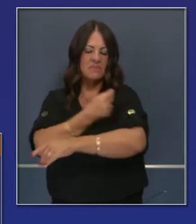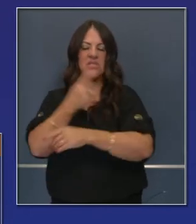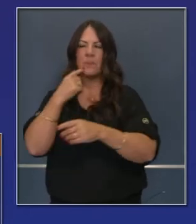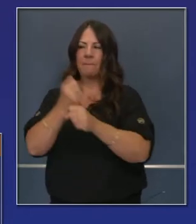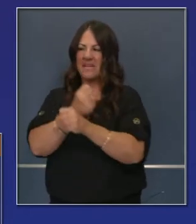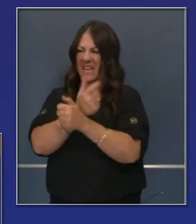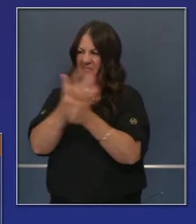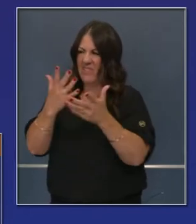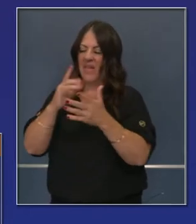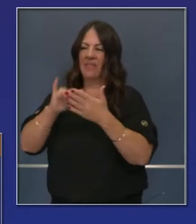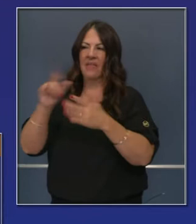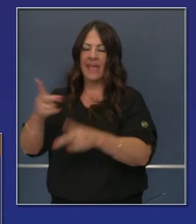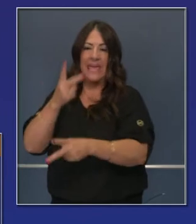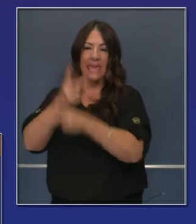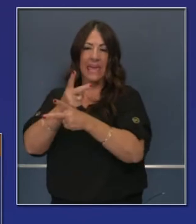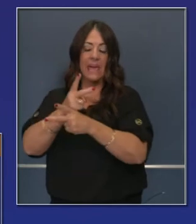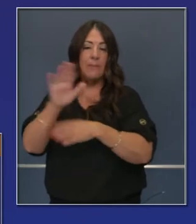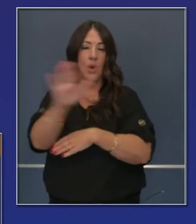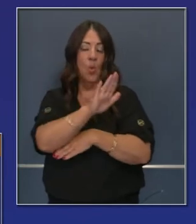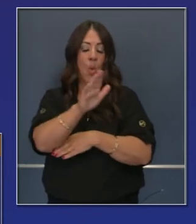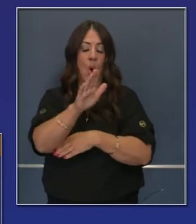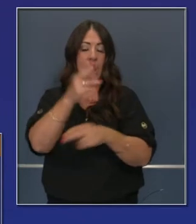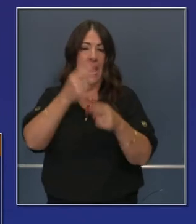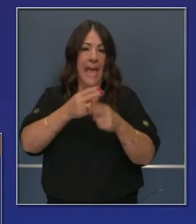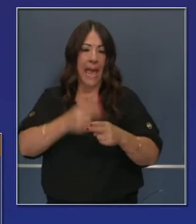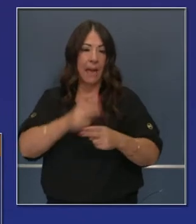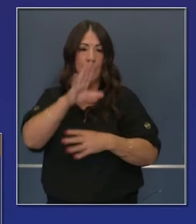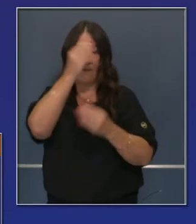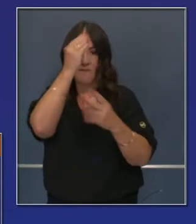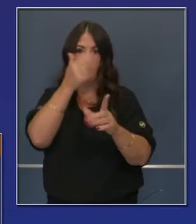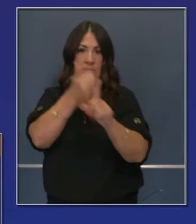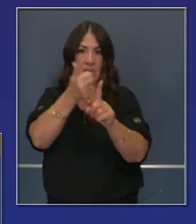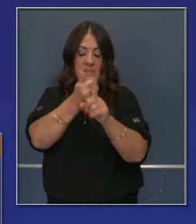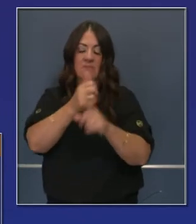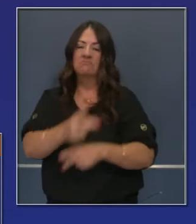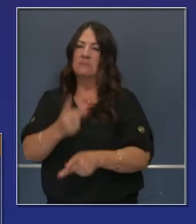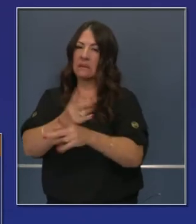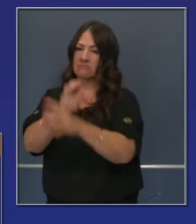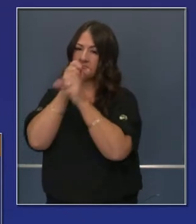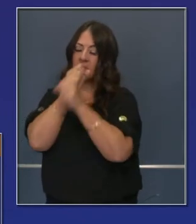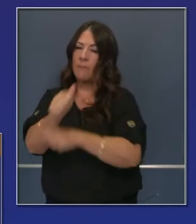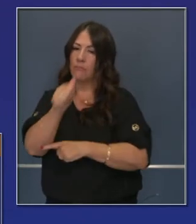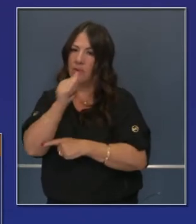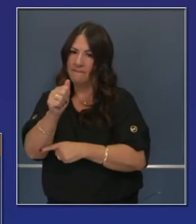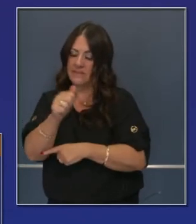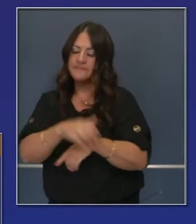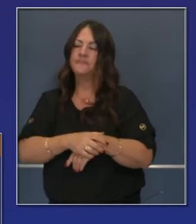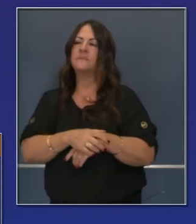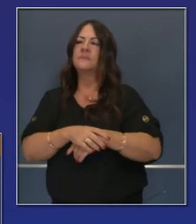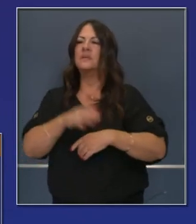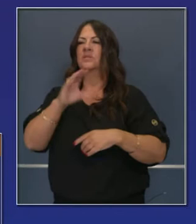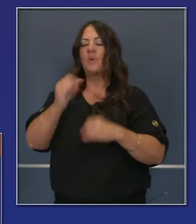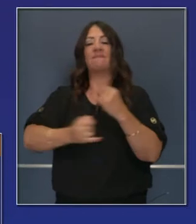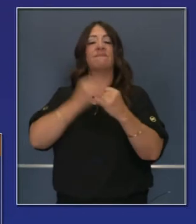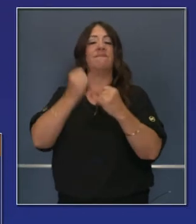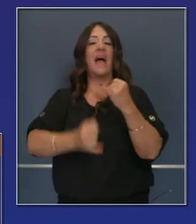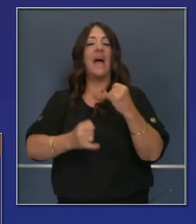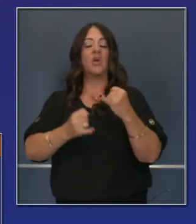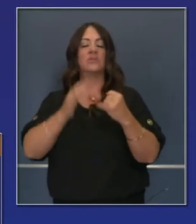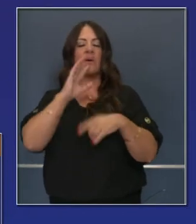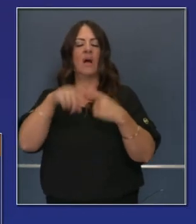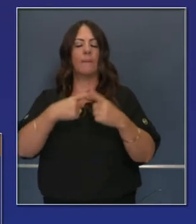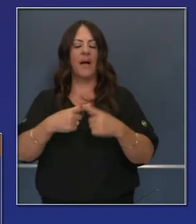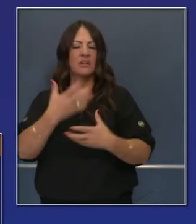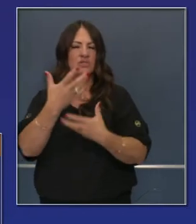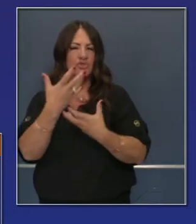haga con la privacidad de usted protegida completamente en cuanto a su salud. Entonces, la